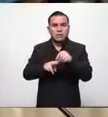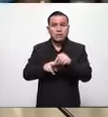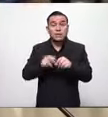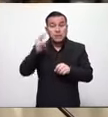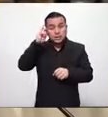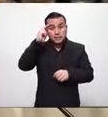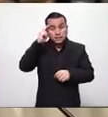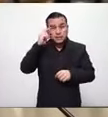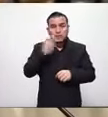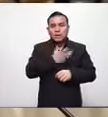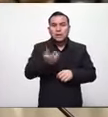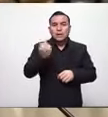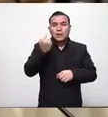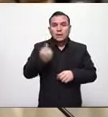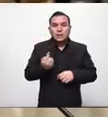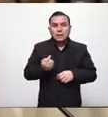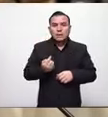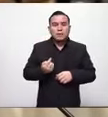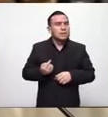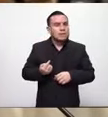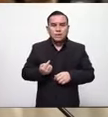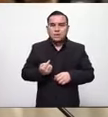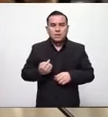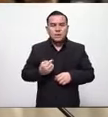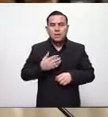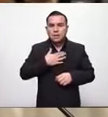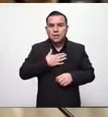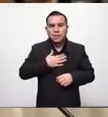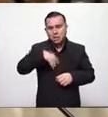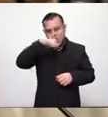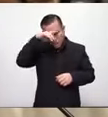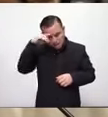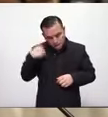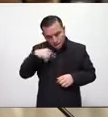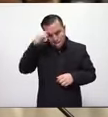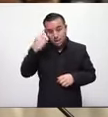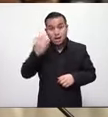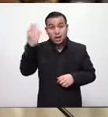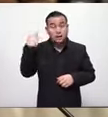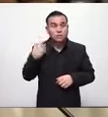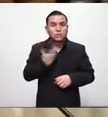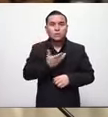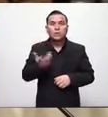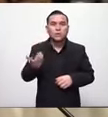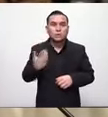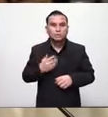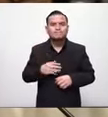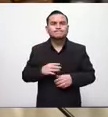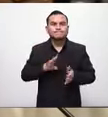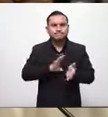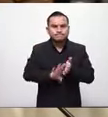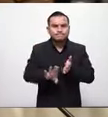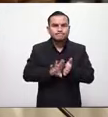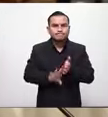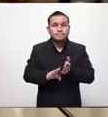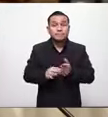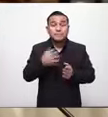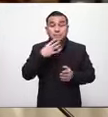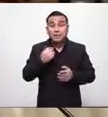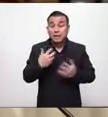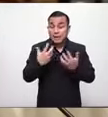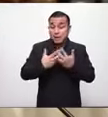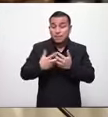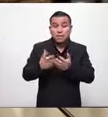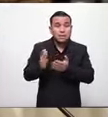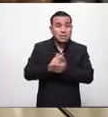solamente para aquellos que no estaban empleados ni recibiendo su sueldo en aquel momento todo el mundo recibía su sueldo y ninguna empresa